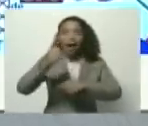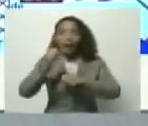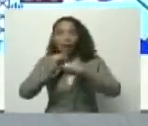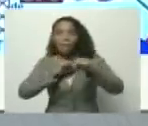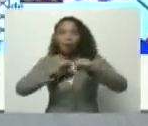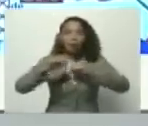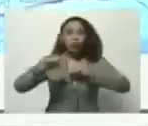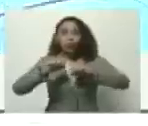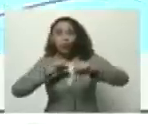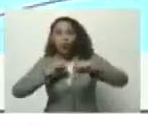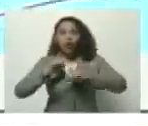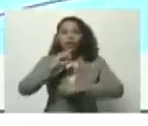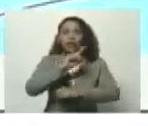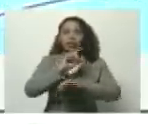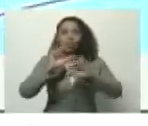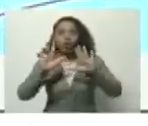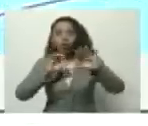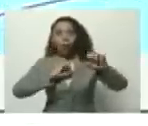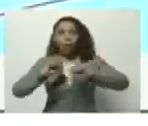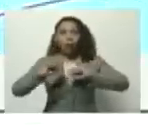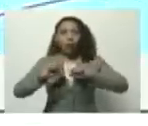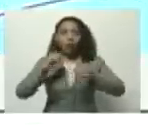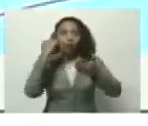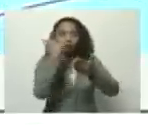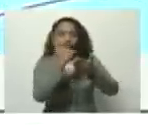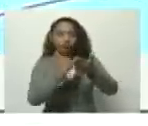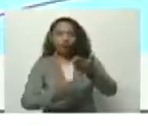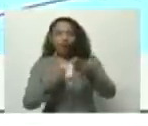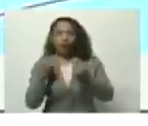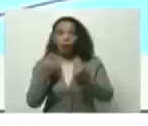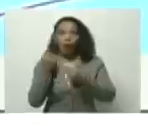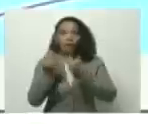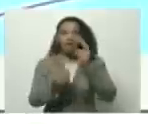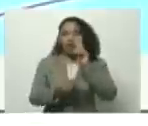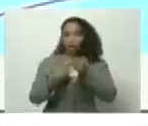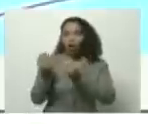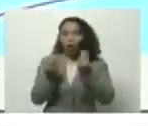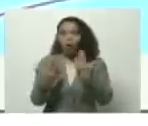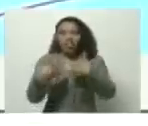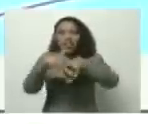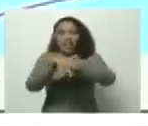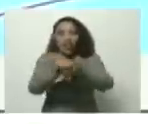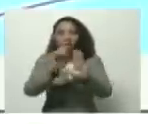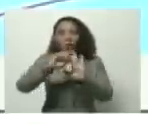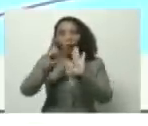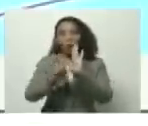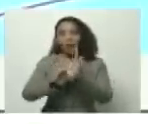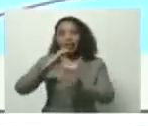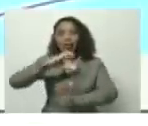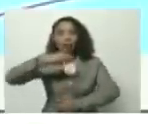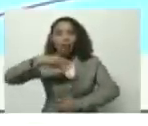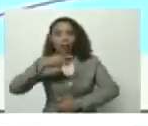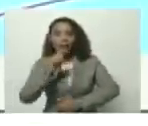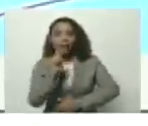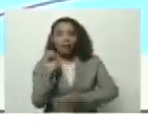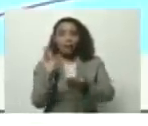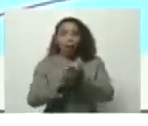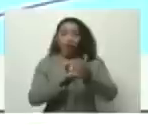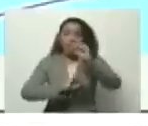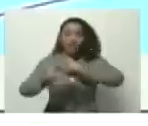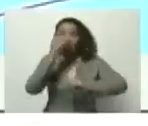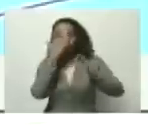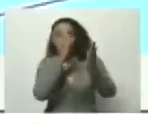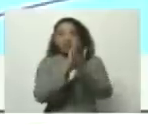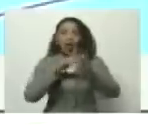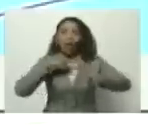de los 18 motores de la agenda económica, ver cómo engranamos a los CPT y que se pongan a la vanguardia y al frente